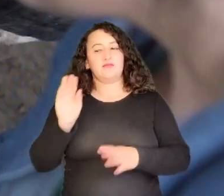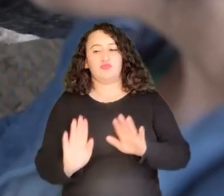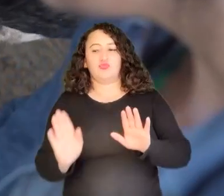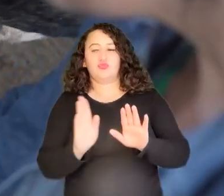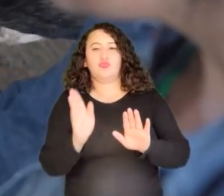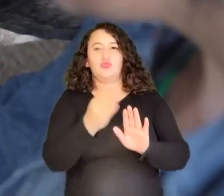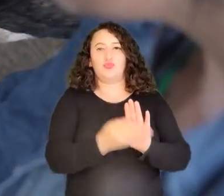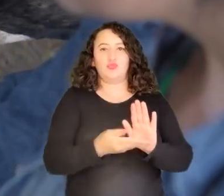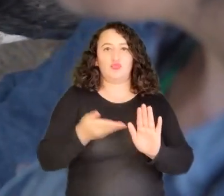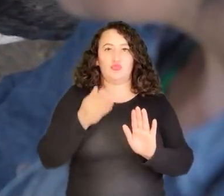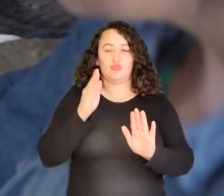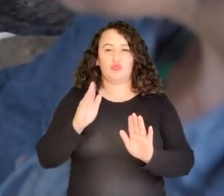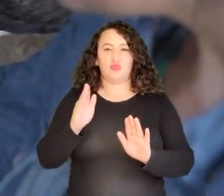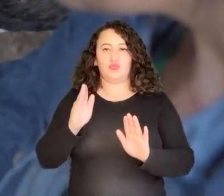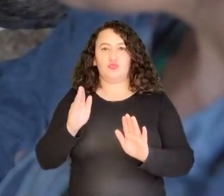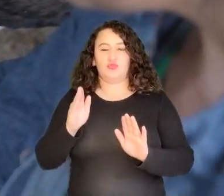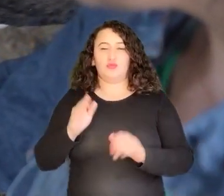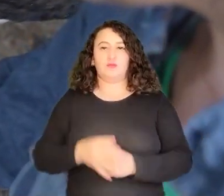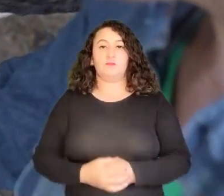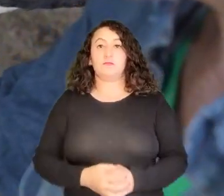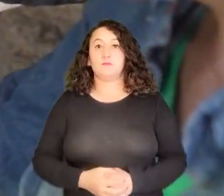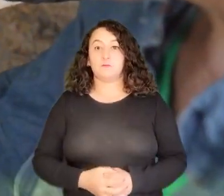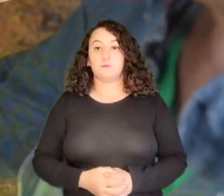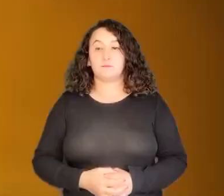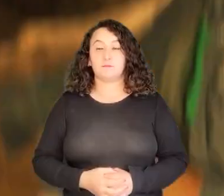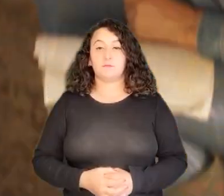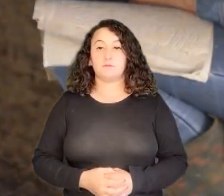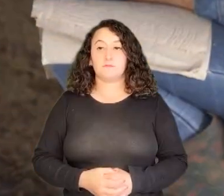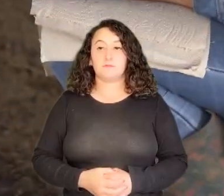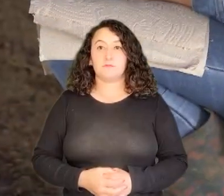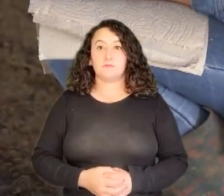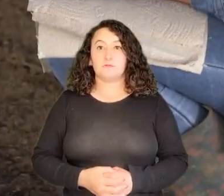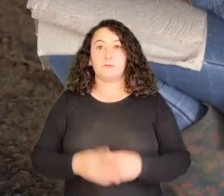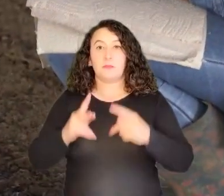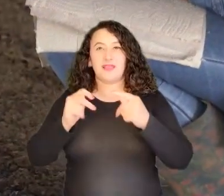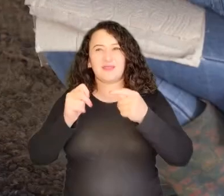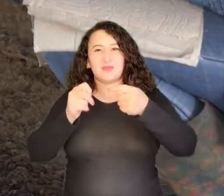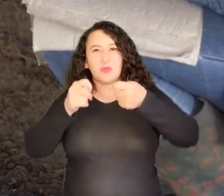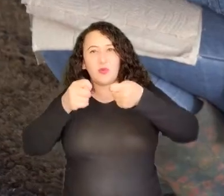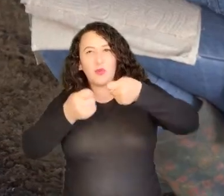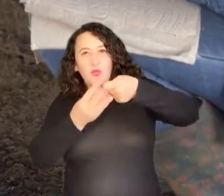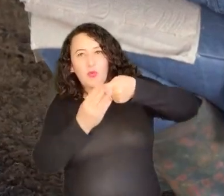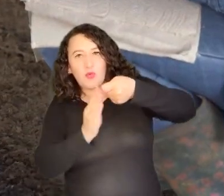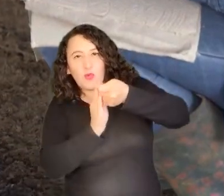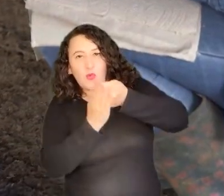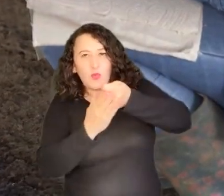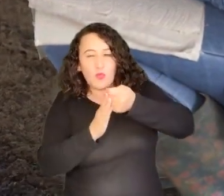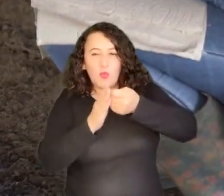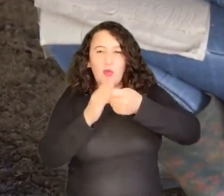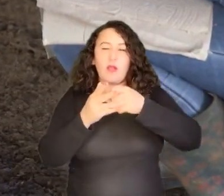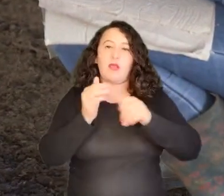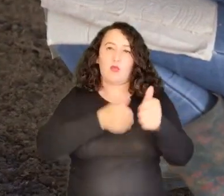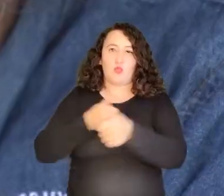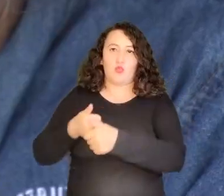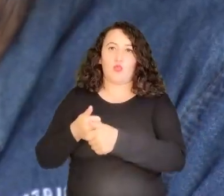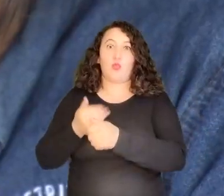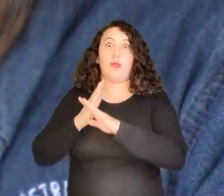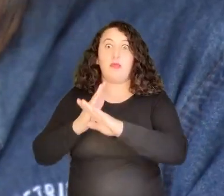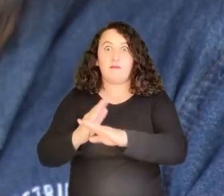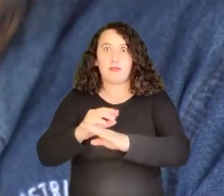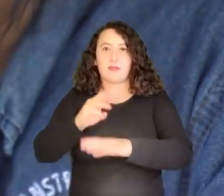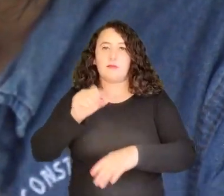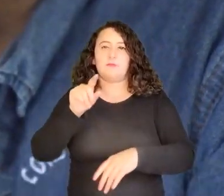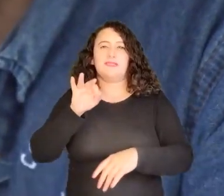por la ure, por cada pezón. Con este proceso evitamos que puedan generarse procesos de mastitis por